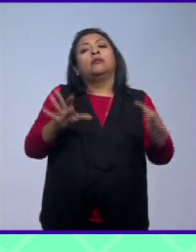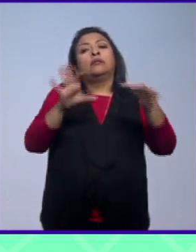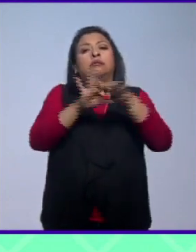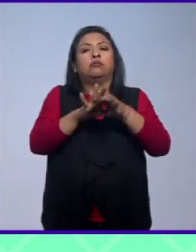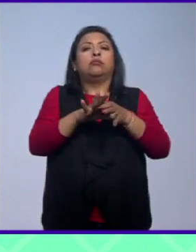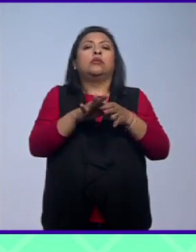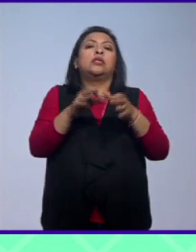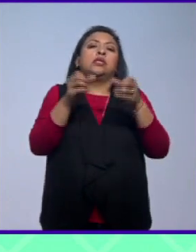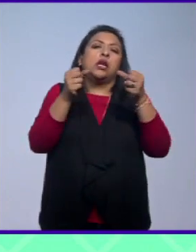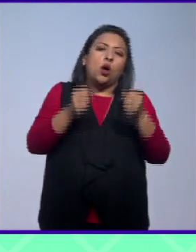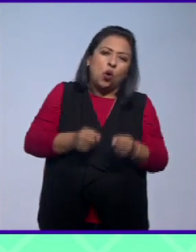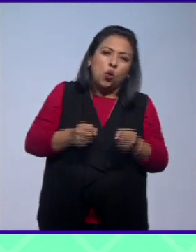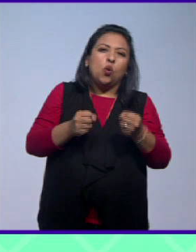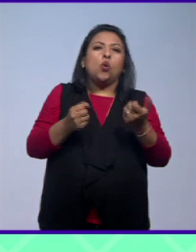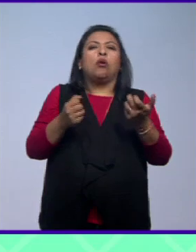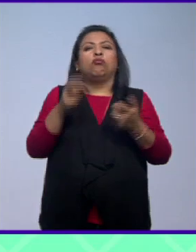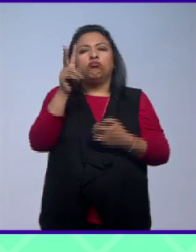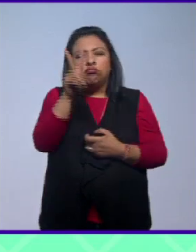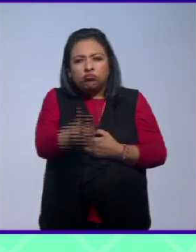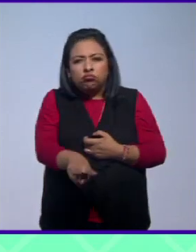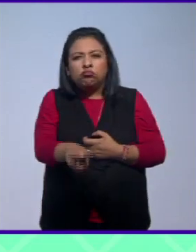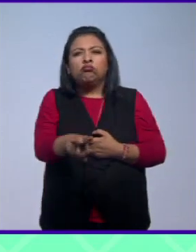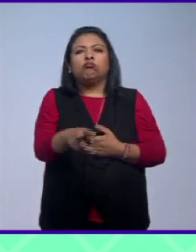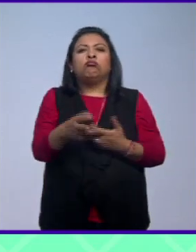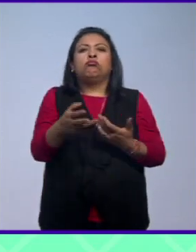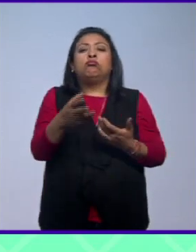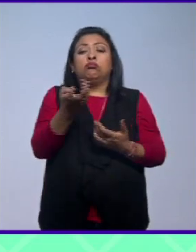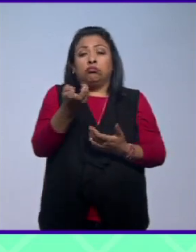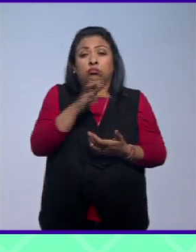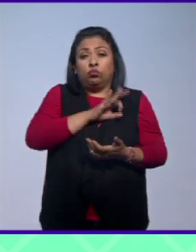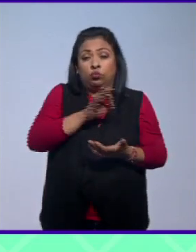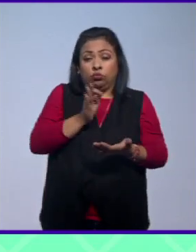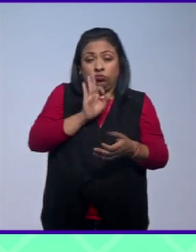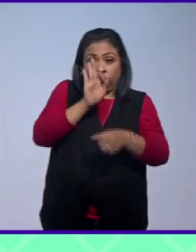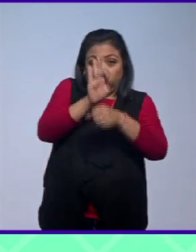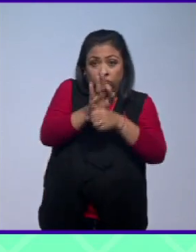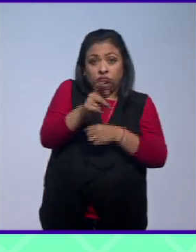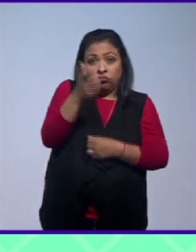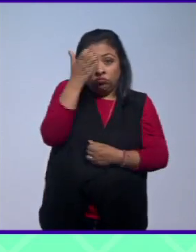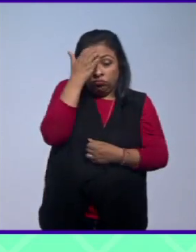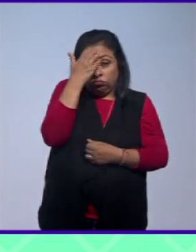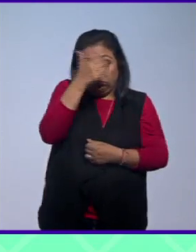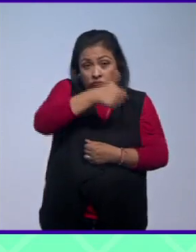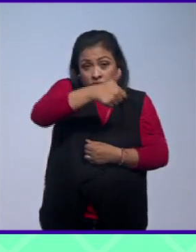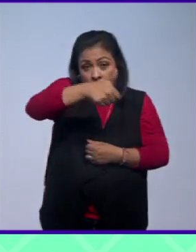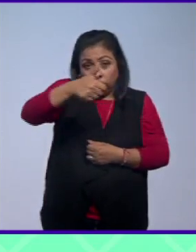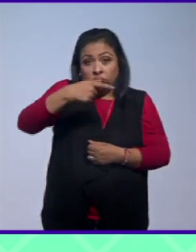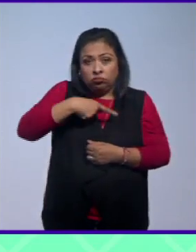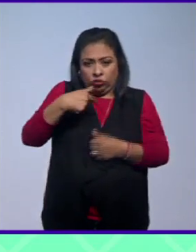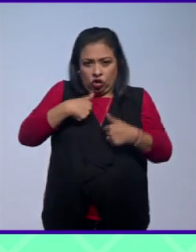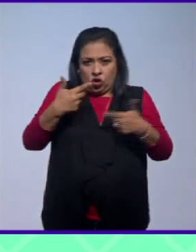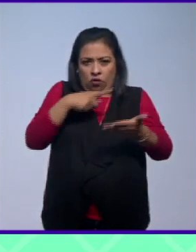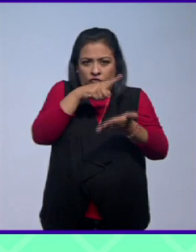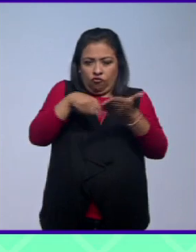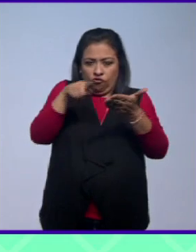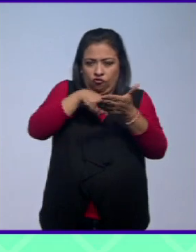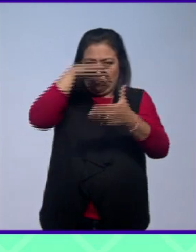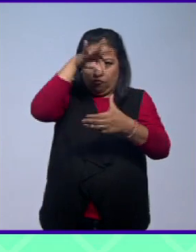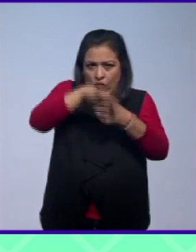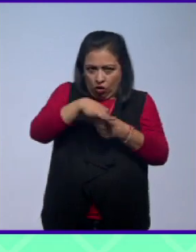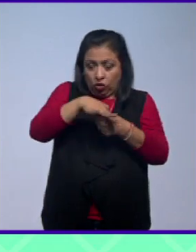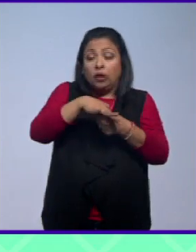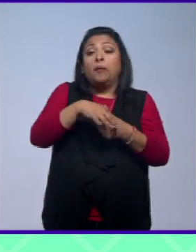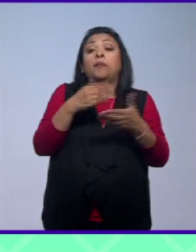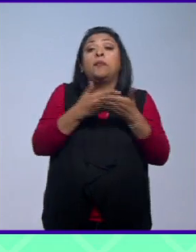condiciones de seguridad de certeza que permitan poder conocer que cada persona esté emitiendo un voto en